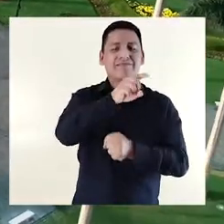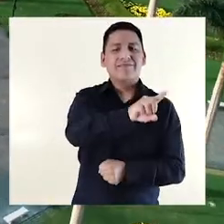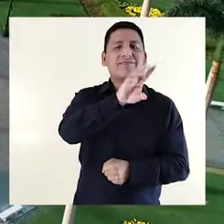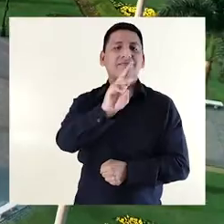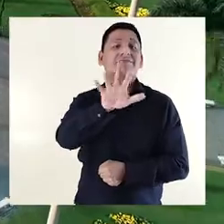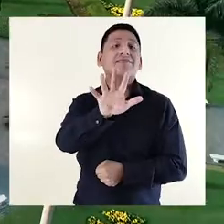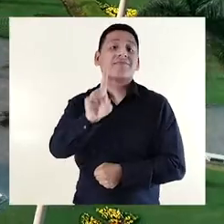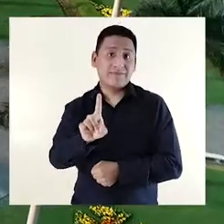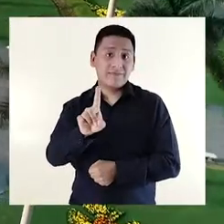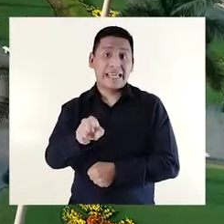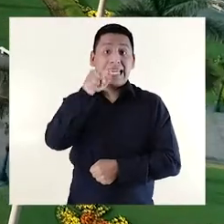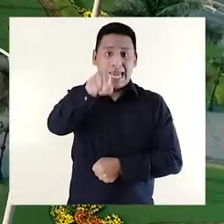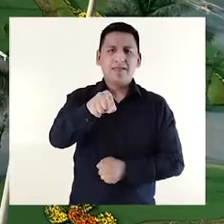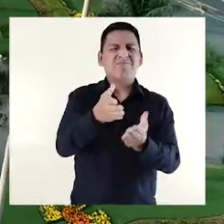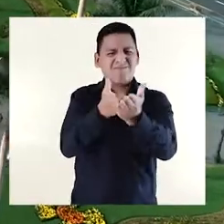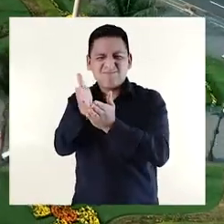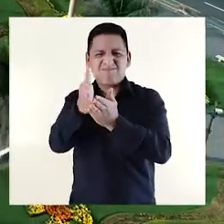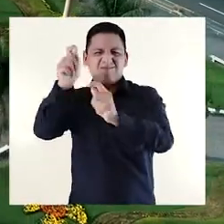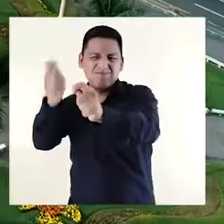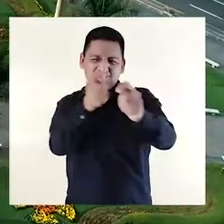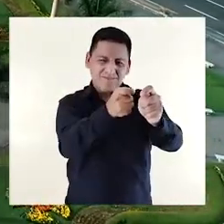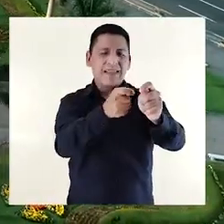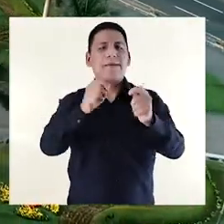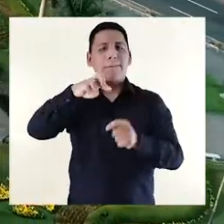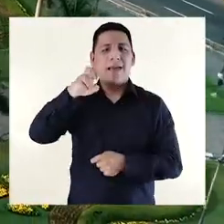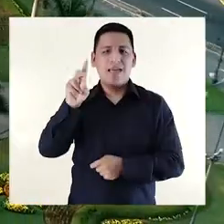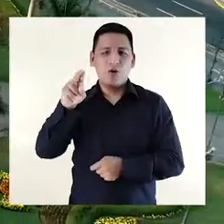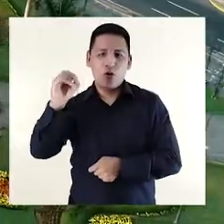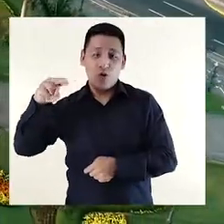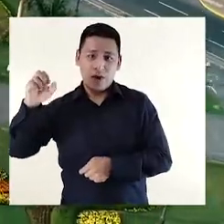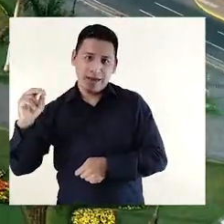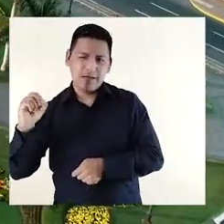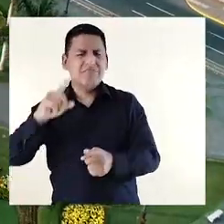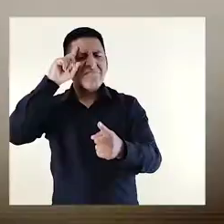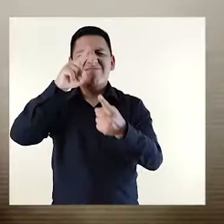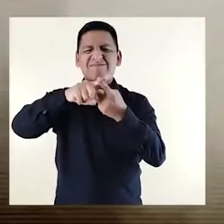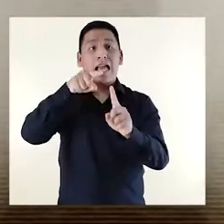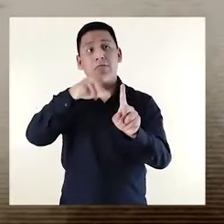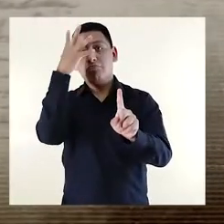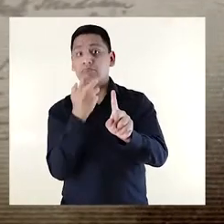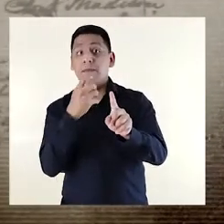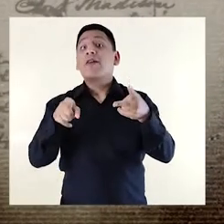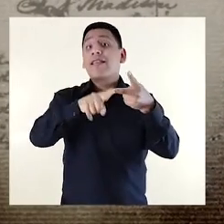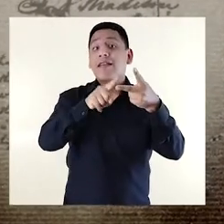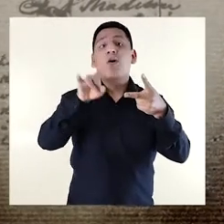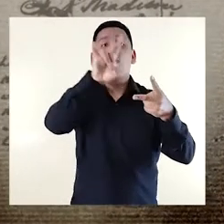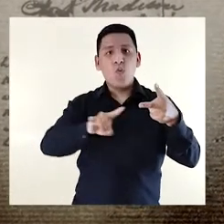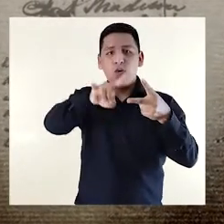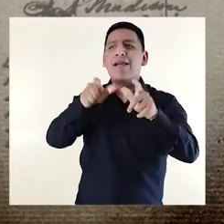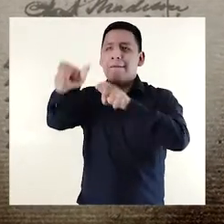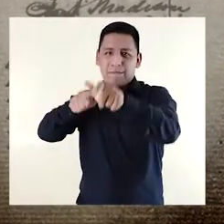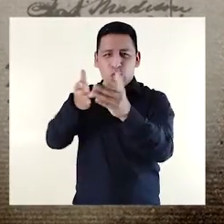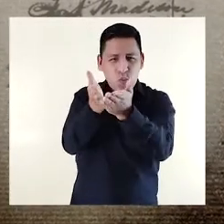en 1651 y realizada por el maestro Pedro de Noguera. Su función, más allá de la estética, servía para